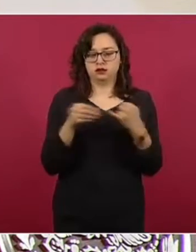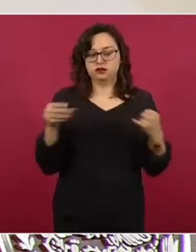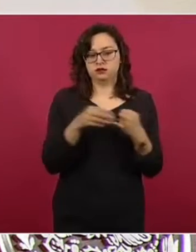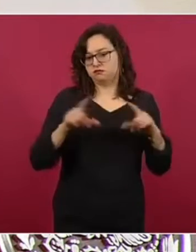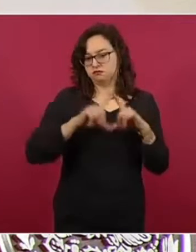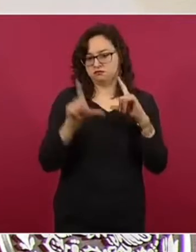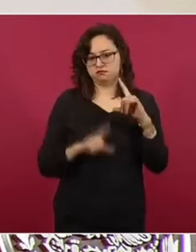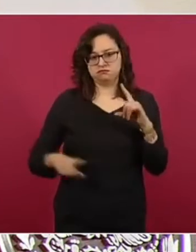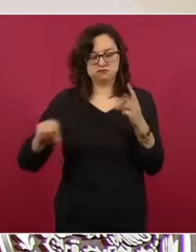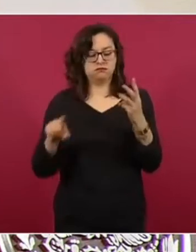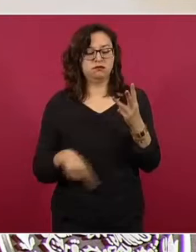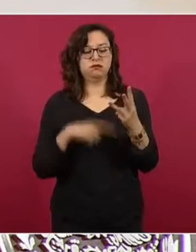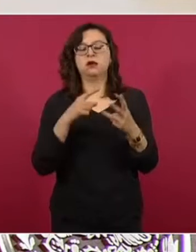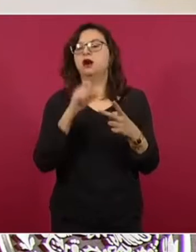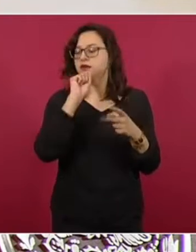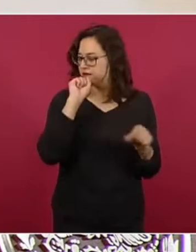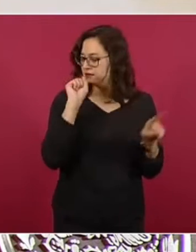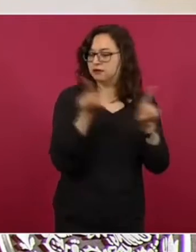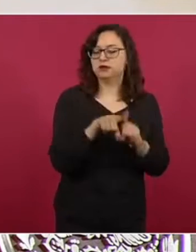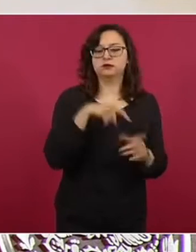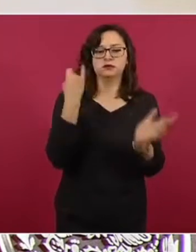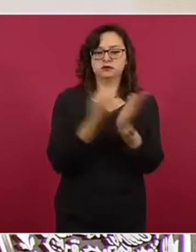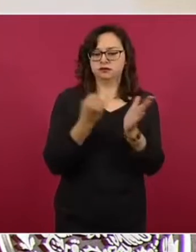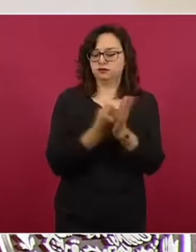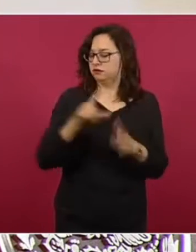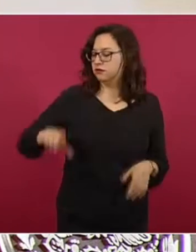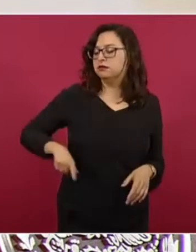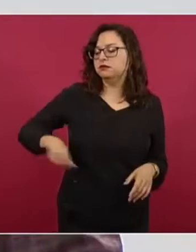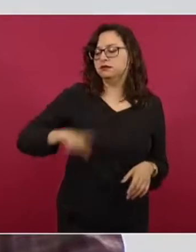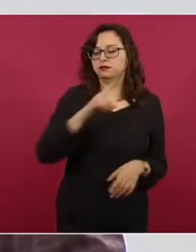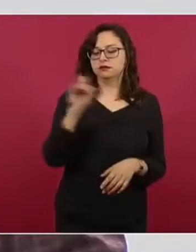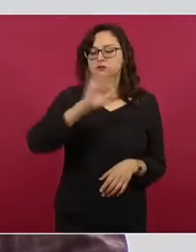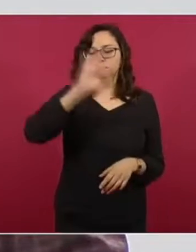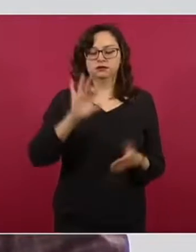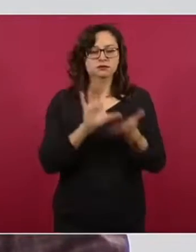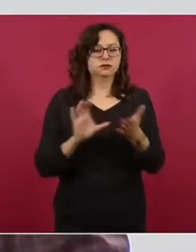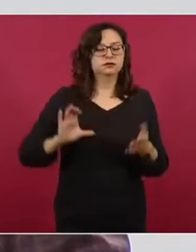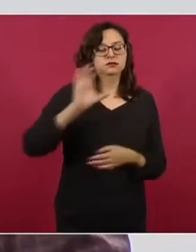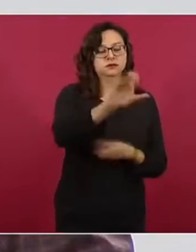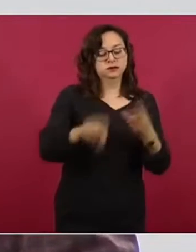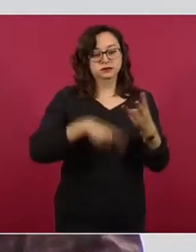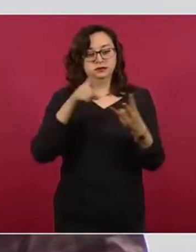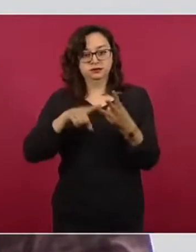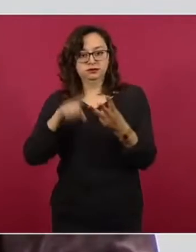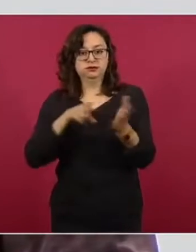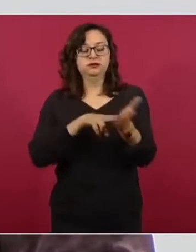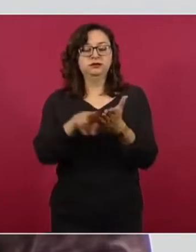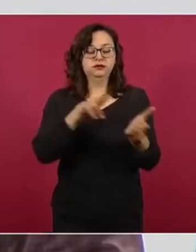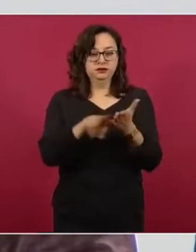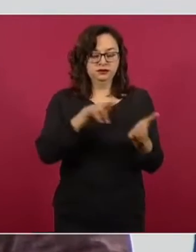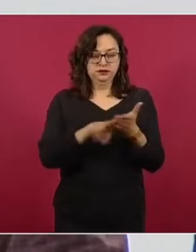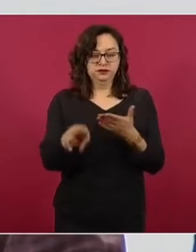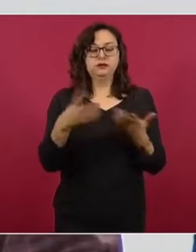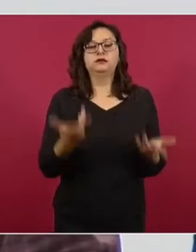la Premium y también 100 por ciento de incentivo fiscal y 23 pesos con 10 centavos el diésel 100 por ciento de